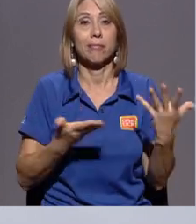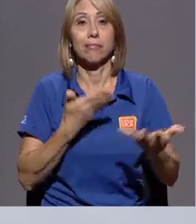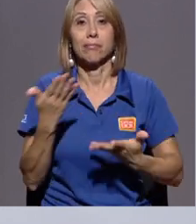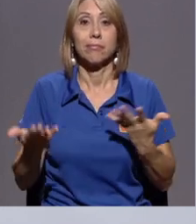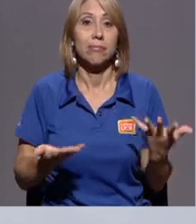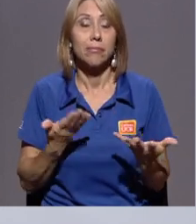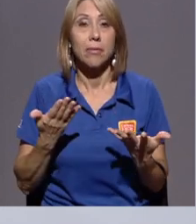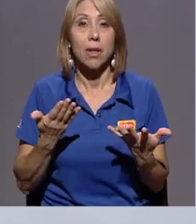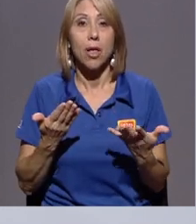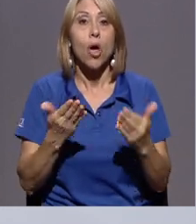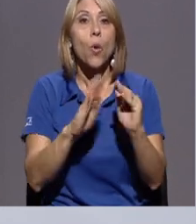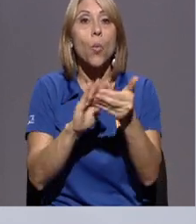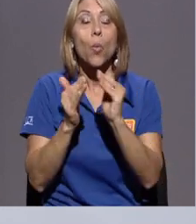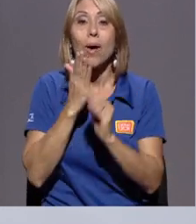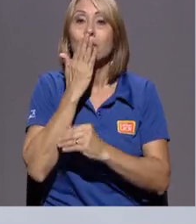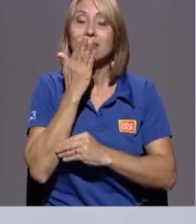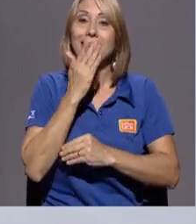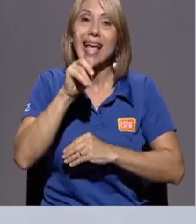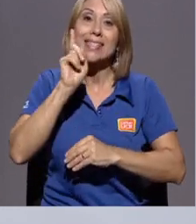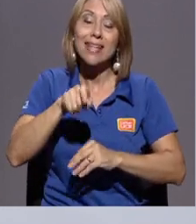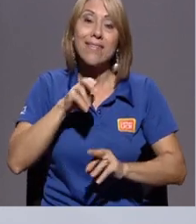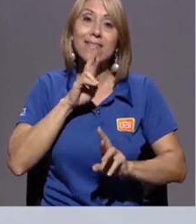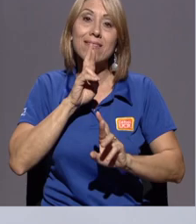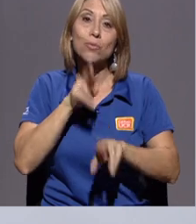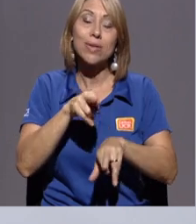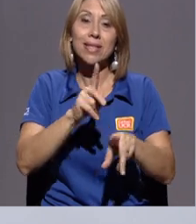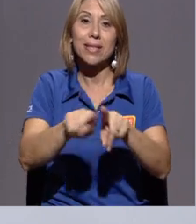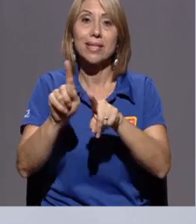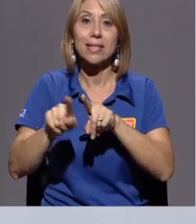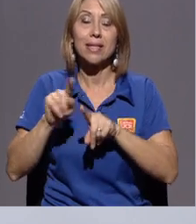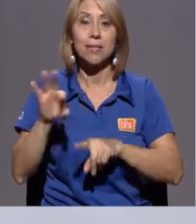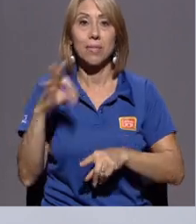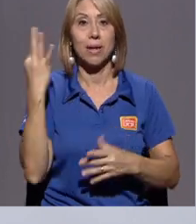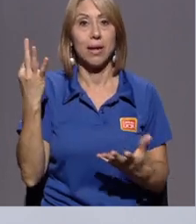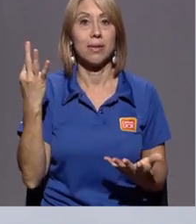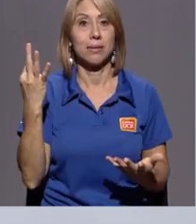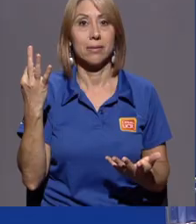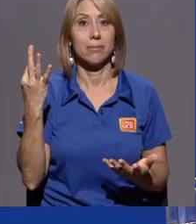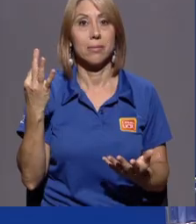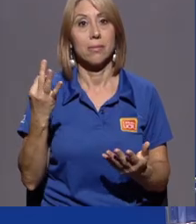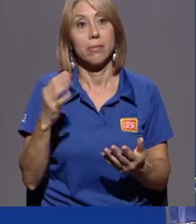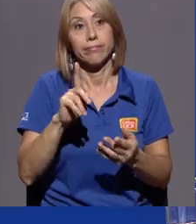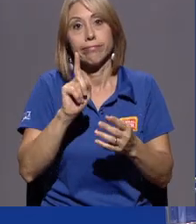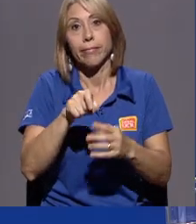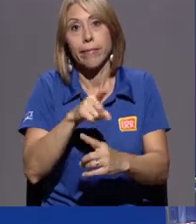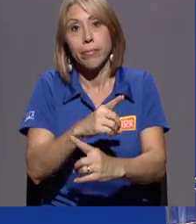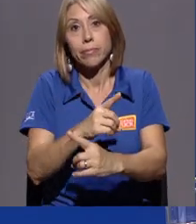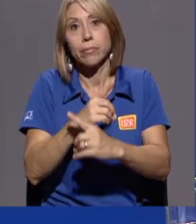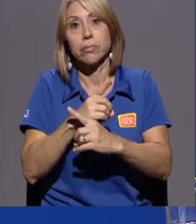Los pueblos indígenas van a tener que responder, me parece, de distintas maneras, es decir, defendiéndose,